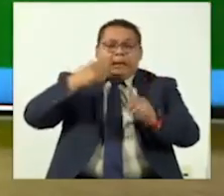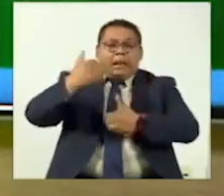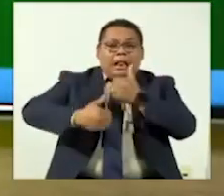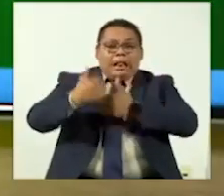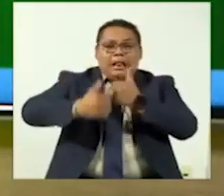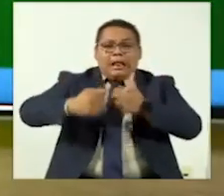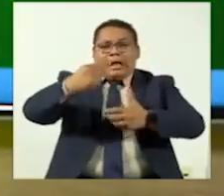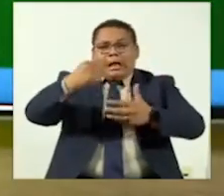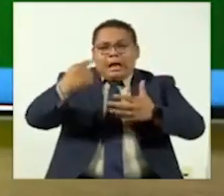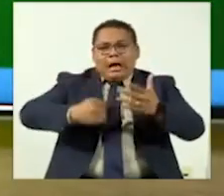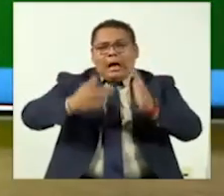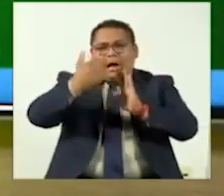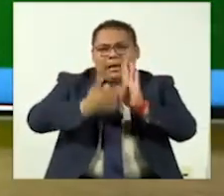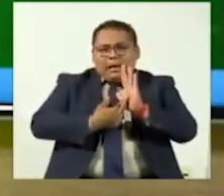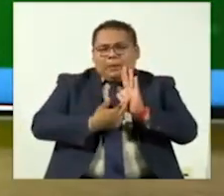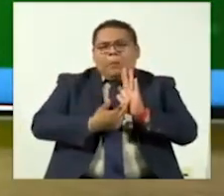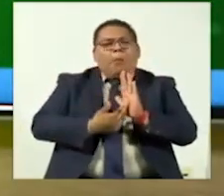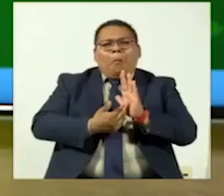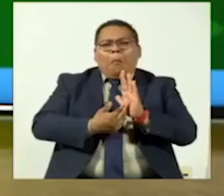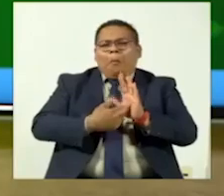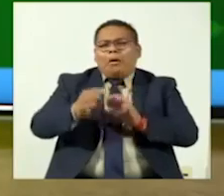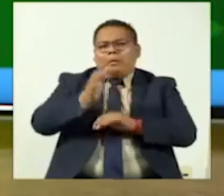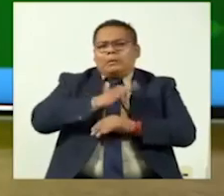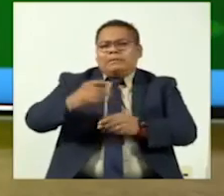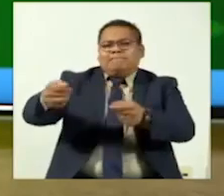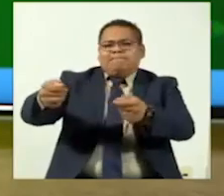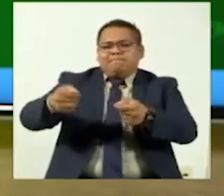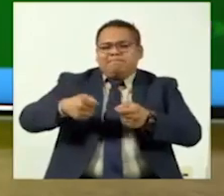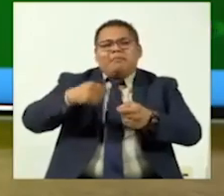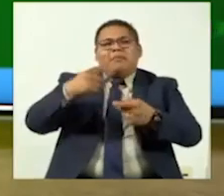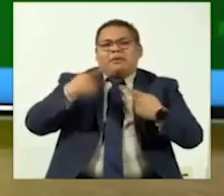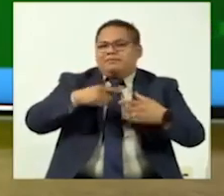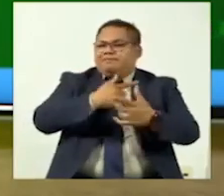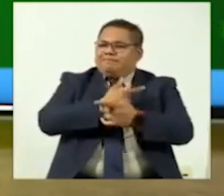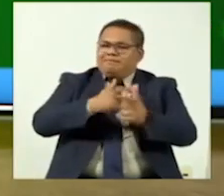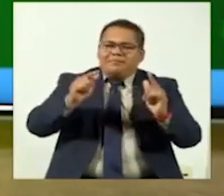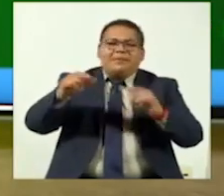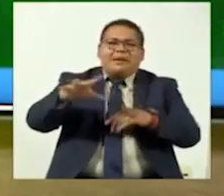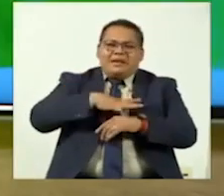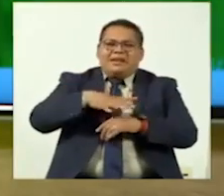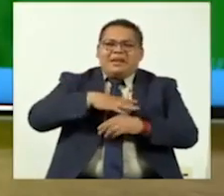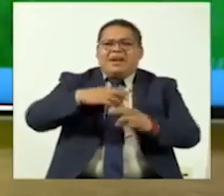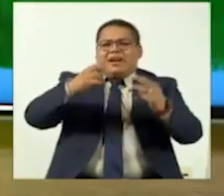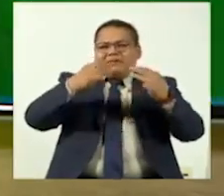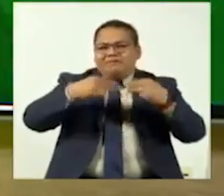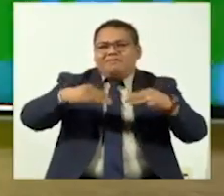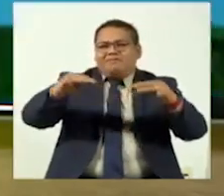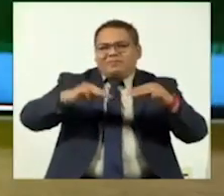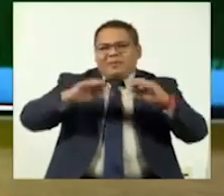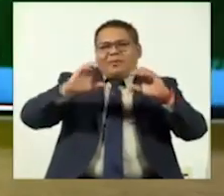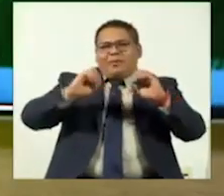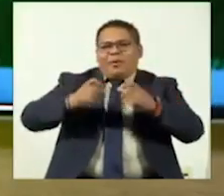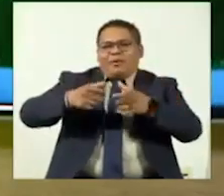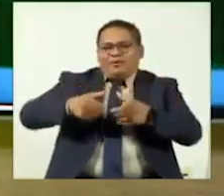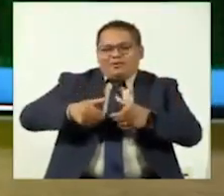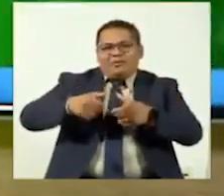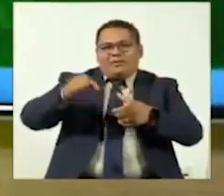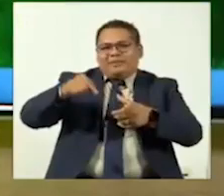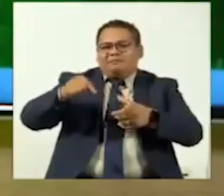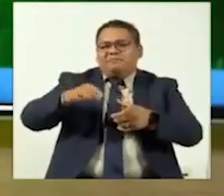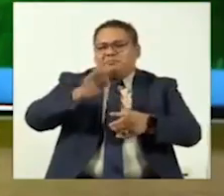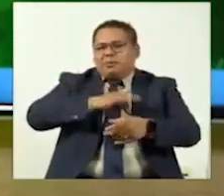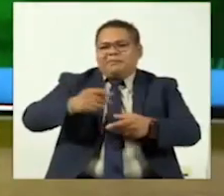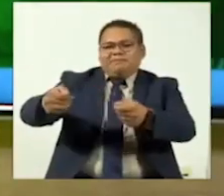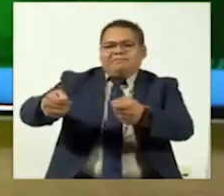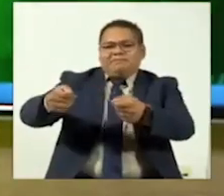específico, pero siempre cualquier persona que tenga una producción discográfica o un sencillo que